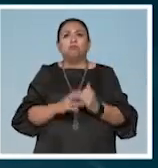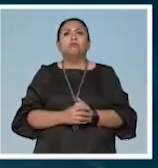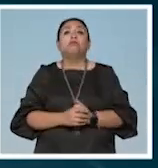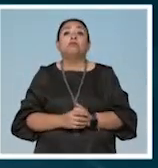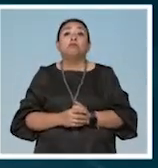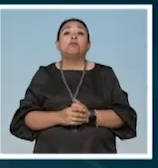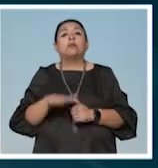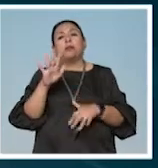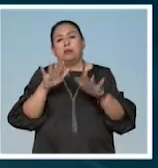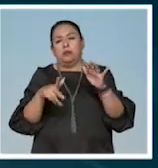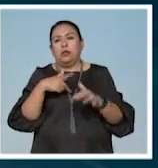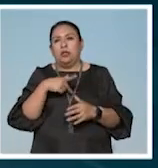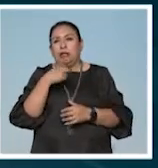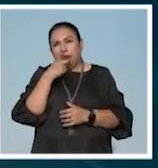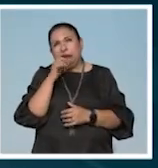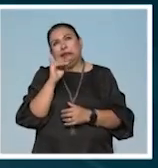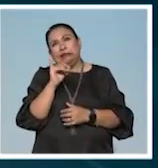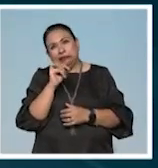Hay veces que yo digo así,